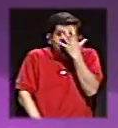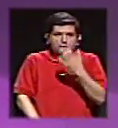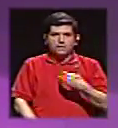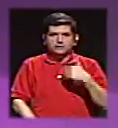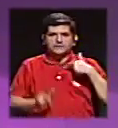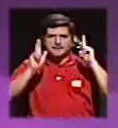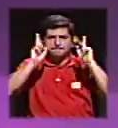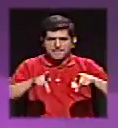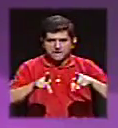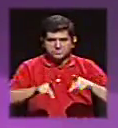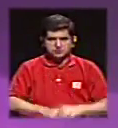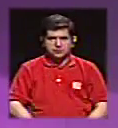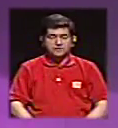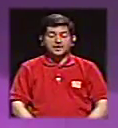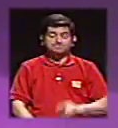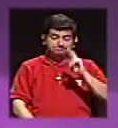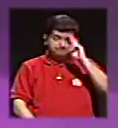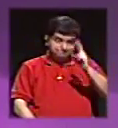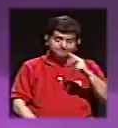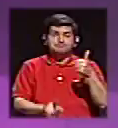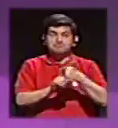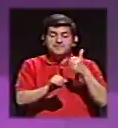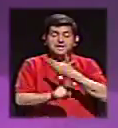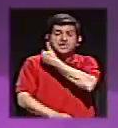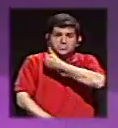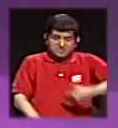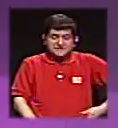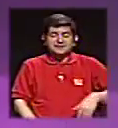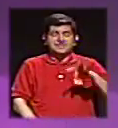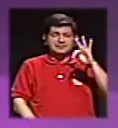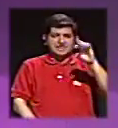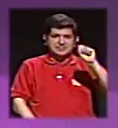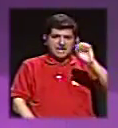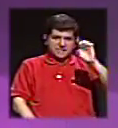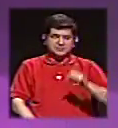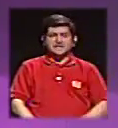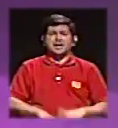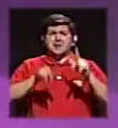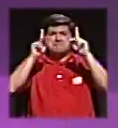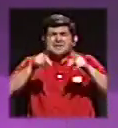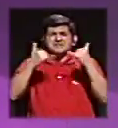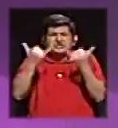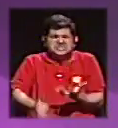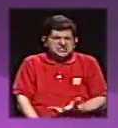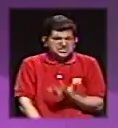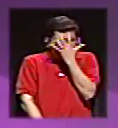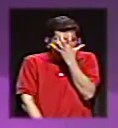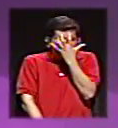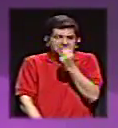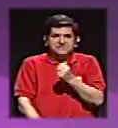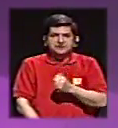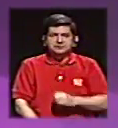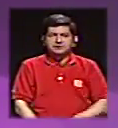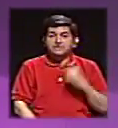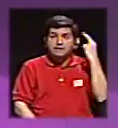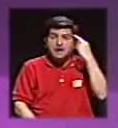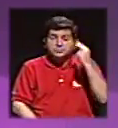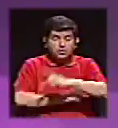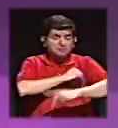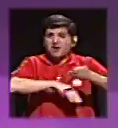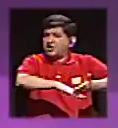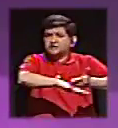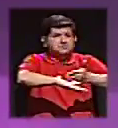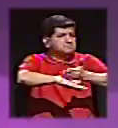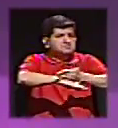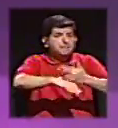enojo de la gente. Como lo reconoció el mismo presidente del Tribunal Supremo de Elecciones. La gente está brava, está enojada, porque el país no